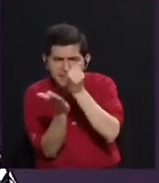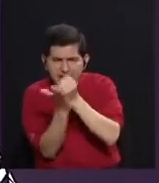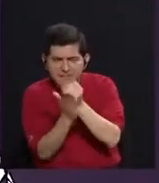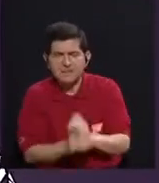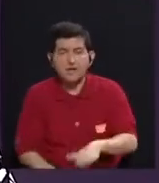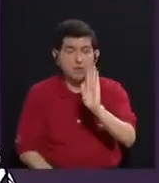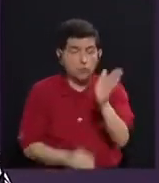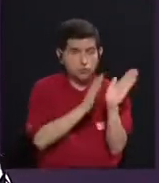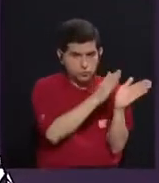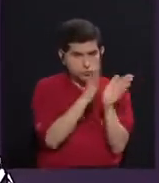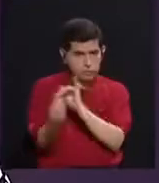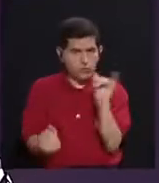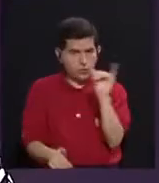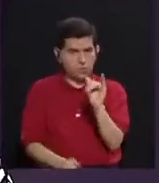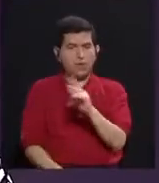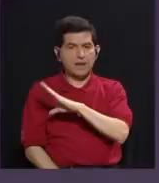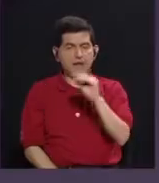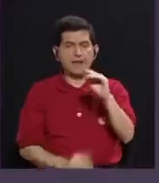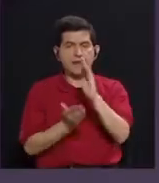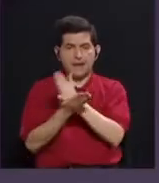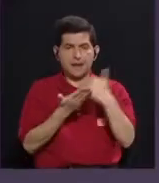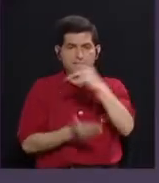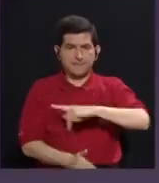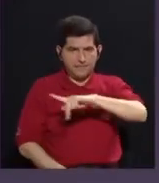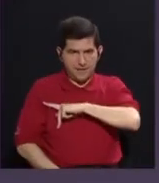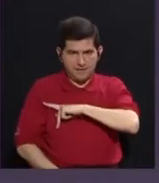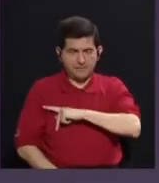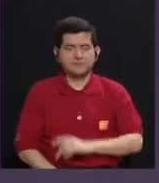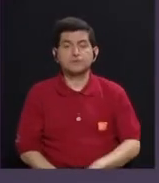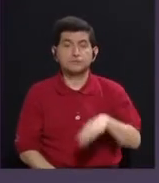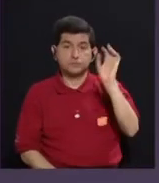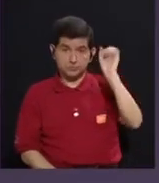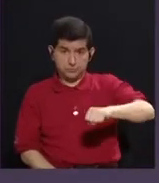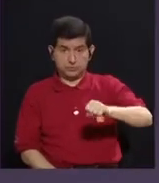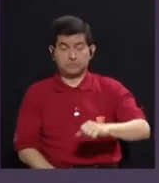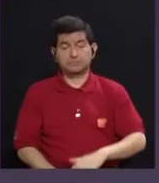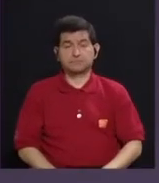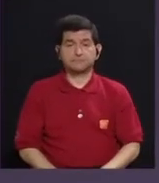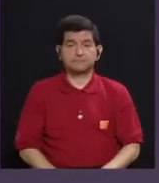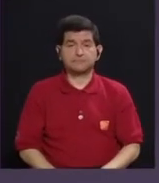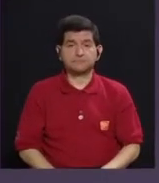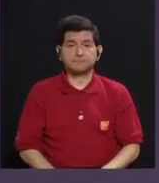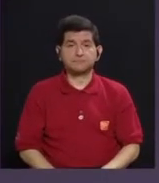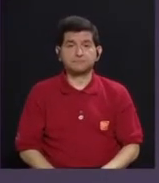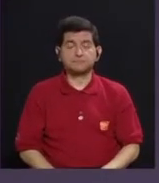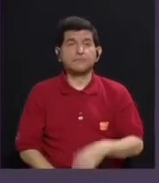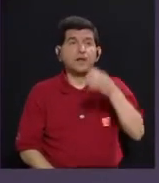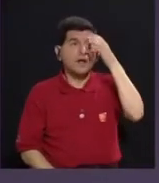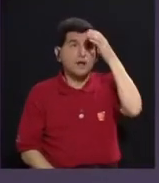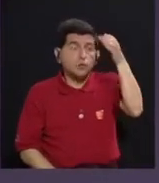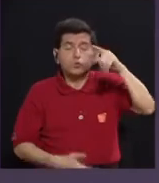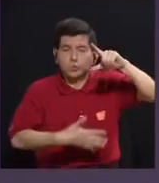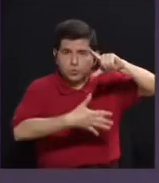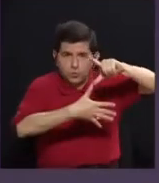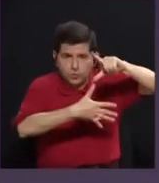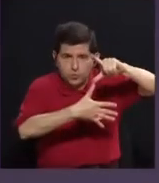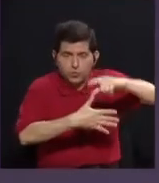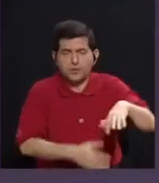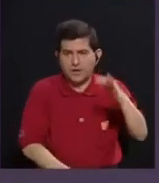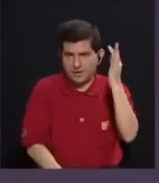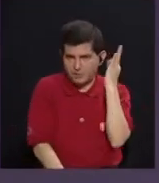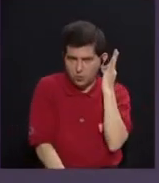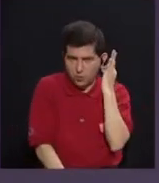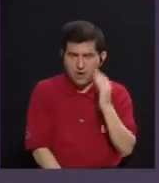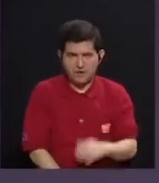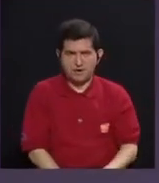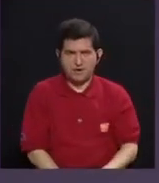de tu formación también con lo personal. Sí, definitivamente, bueno, la cultura latinoamericana para las mujeres